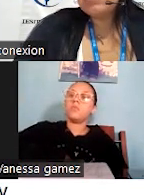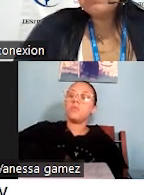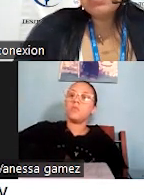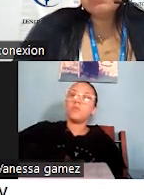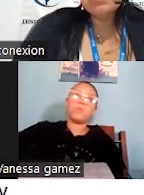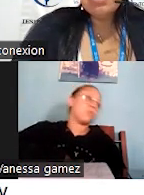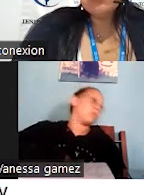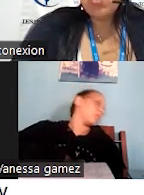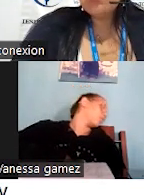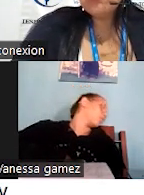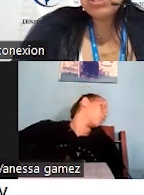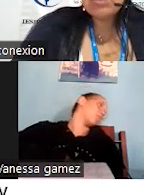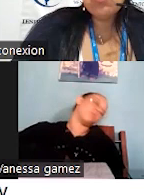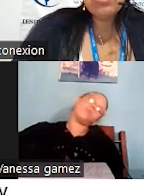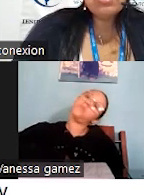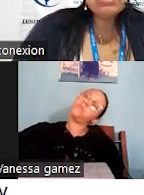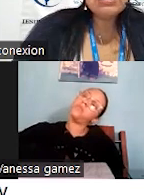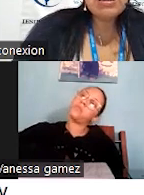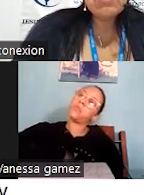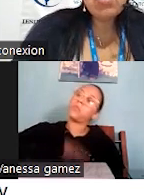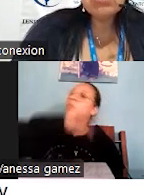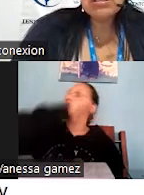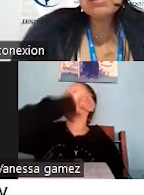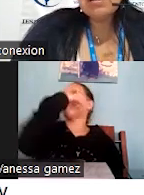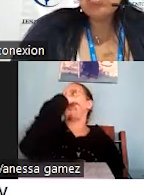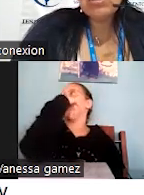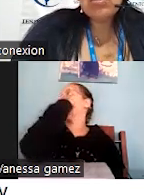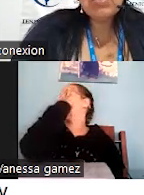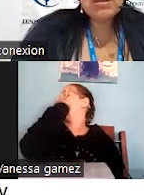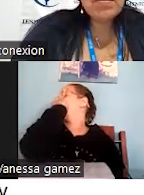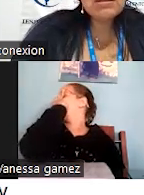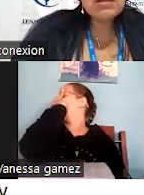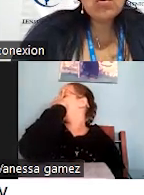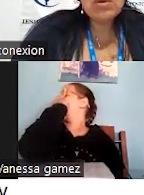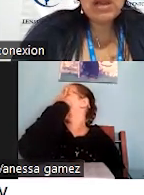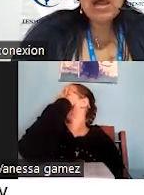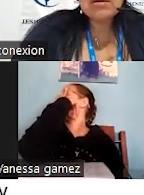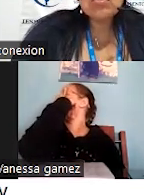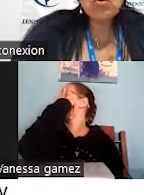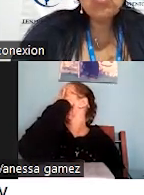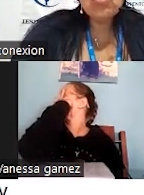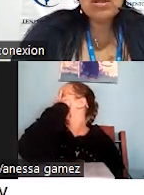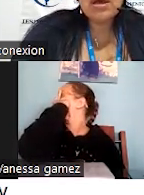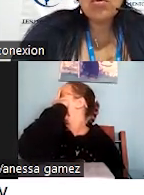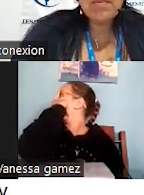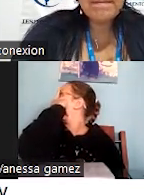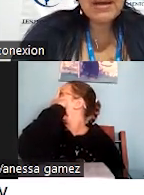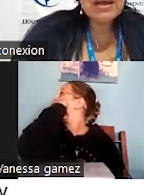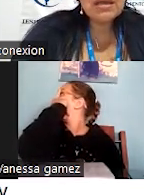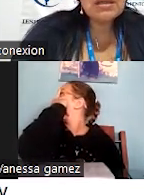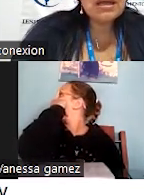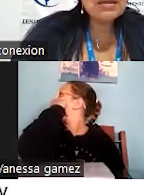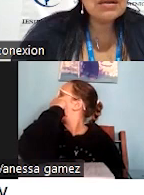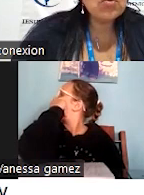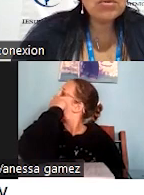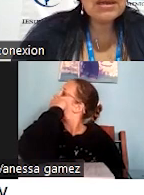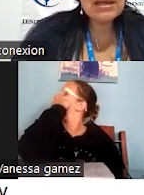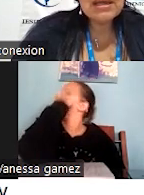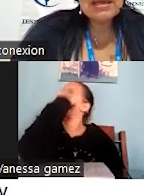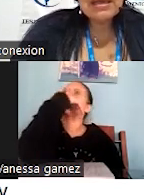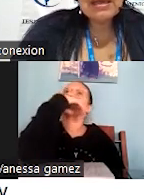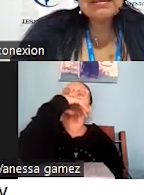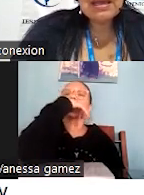no, súper bien, no, sí, ellos dan el avión, dan una comida espectacular, no, sí, dan un pan y tal, y